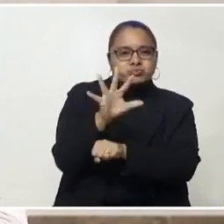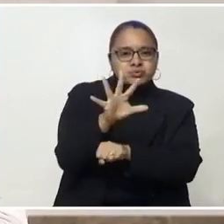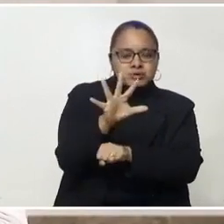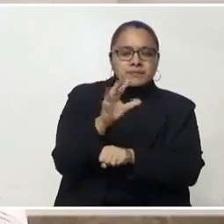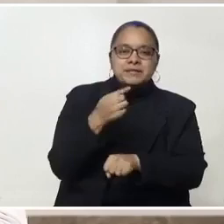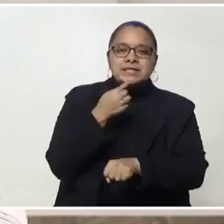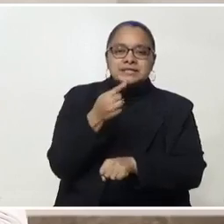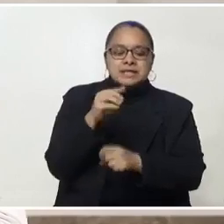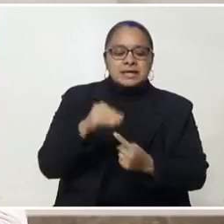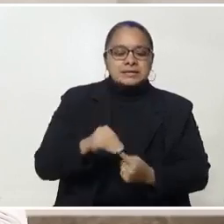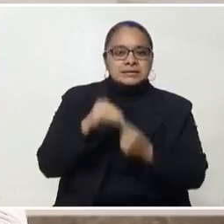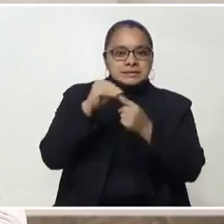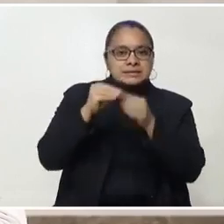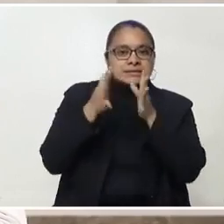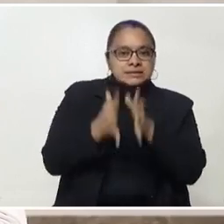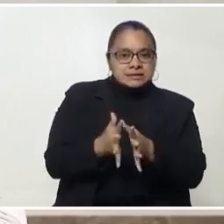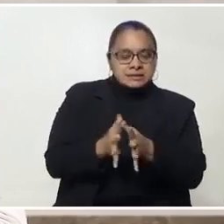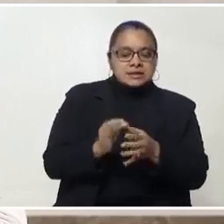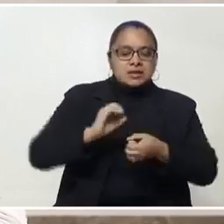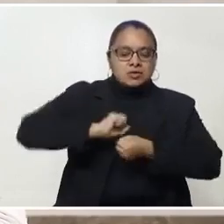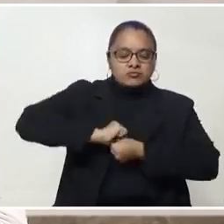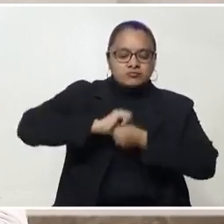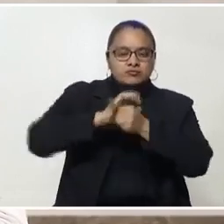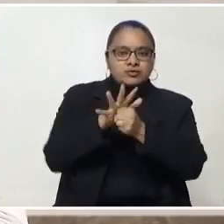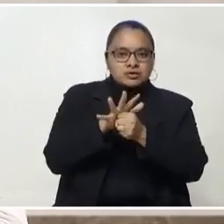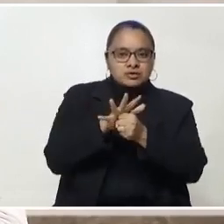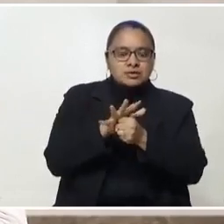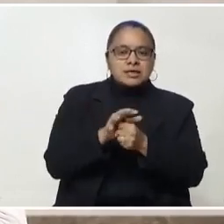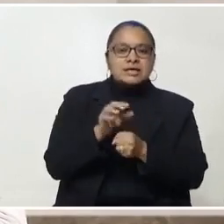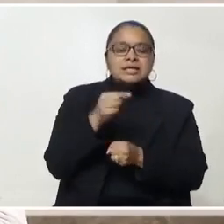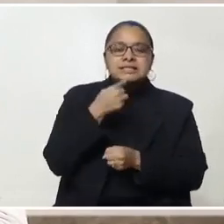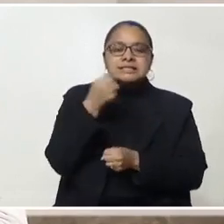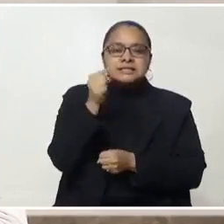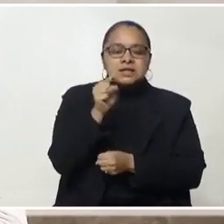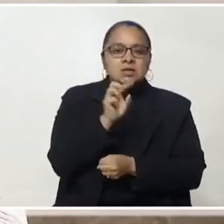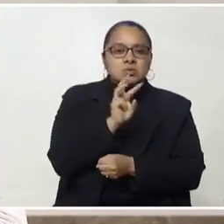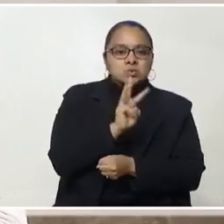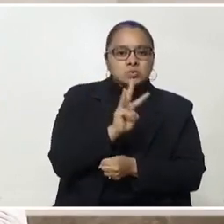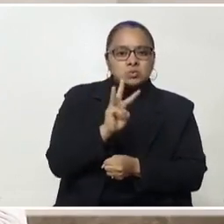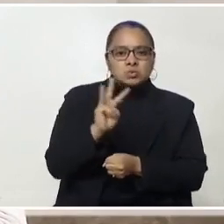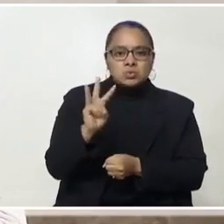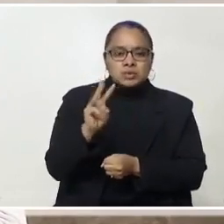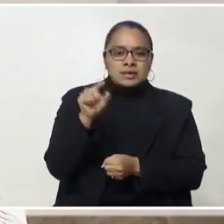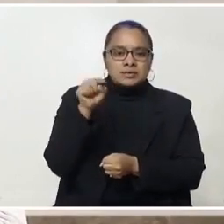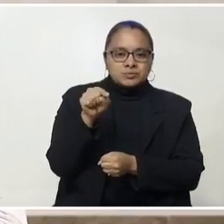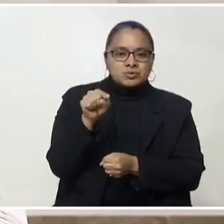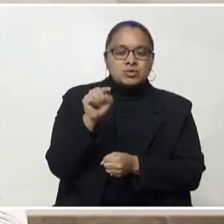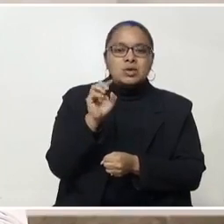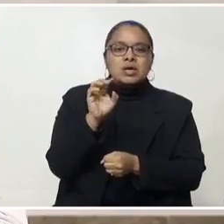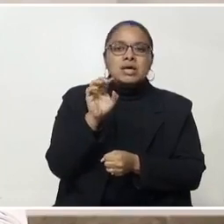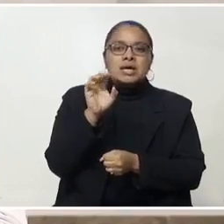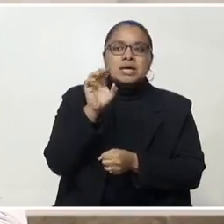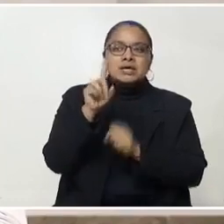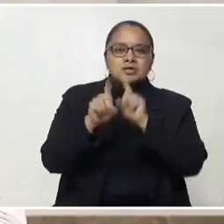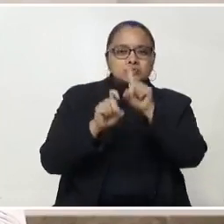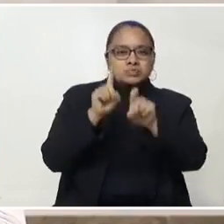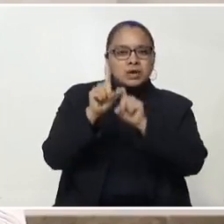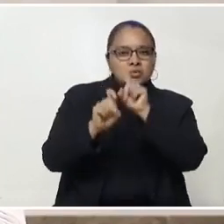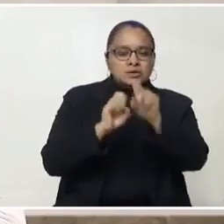especialistas contra el COVID-19 en el portal encuestashonduras.com.